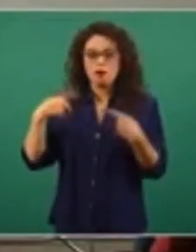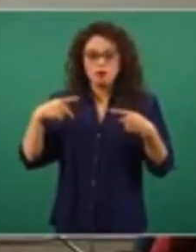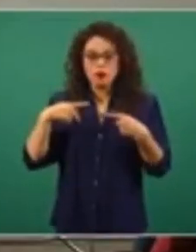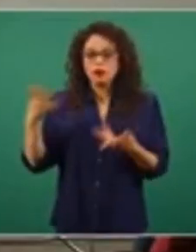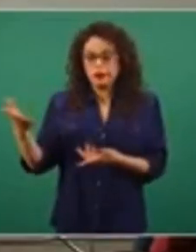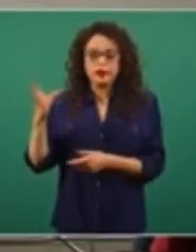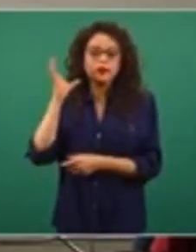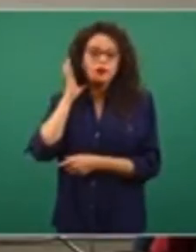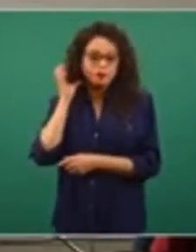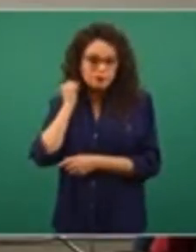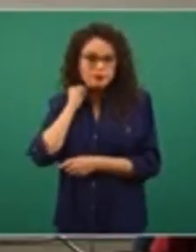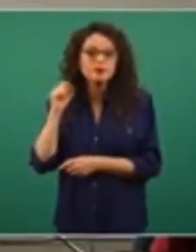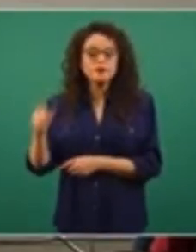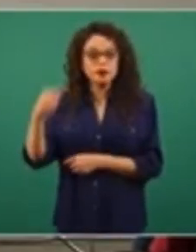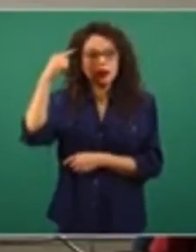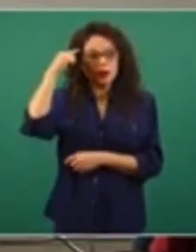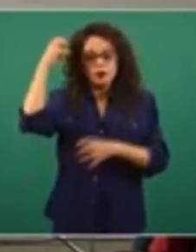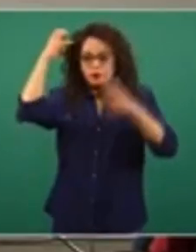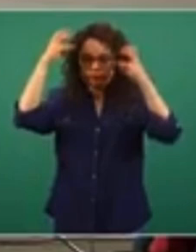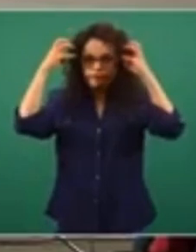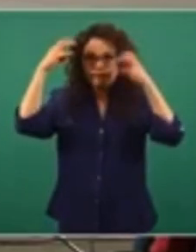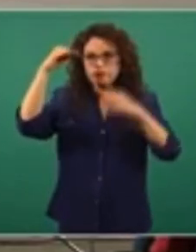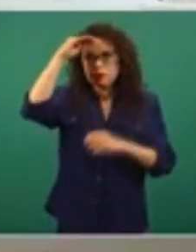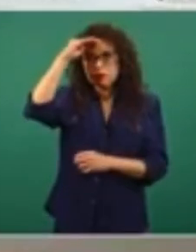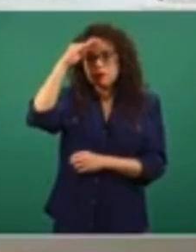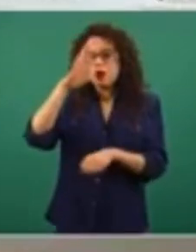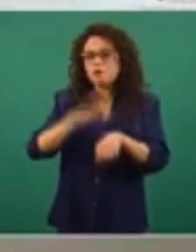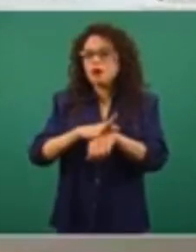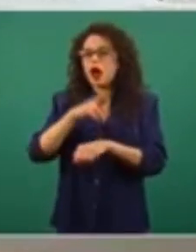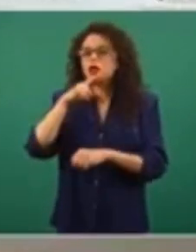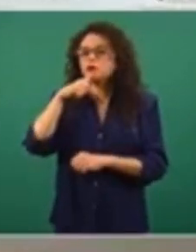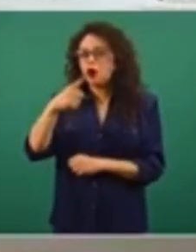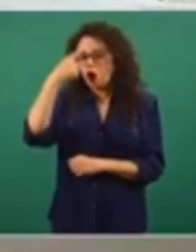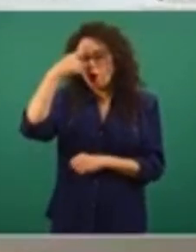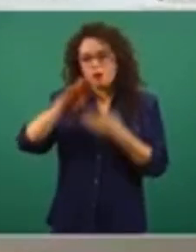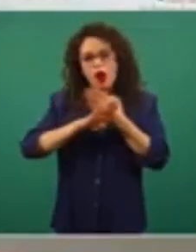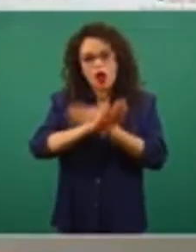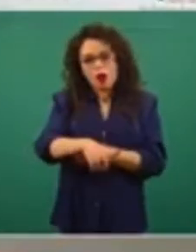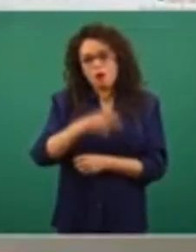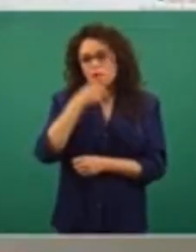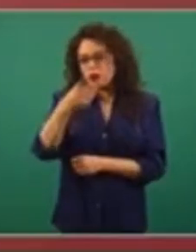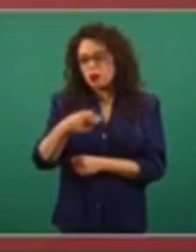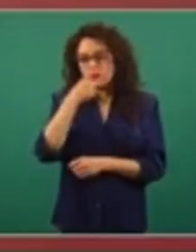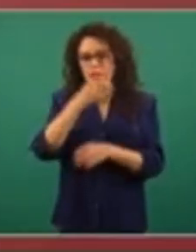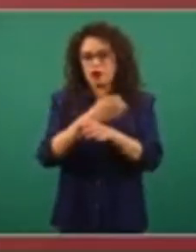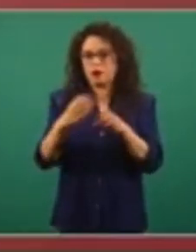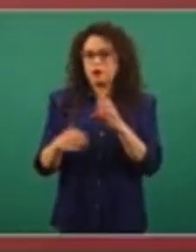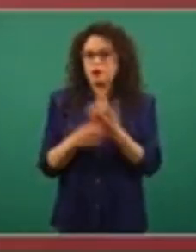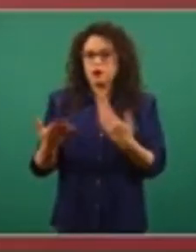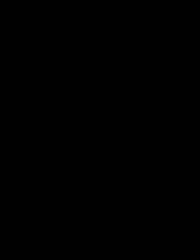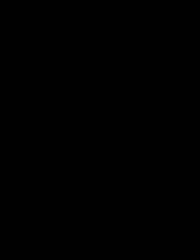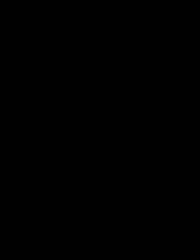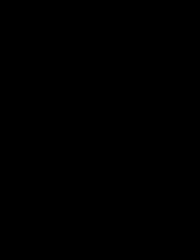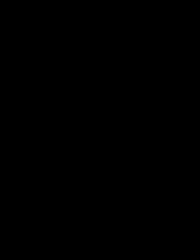juicios a la ligera que pueden atentar contra la seguridad sanitaria de México y del mundo.